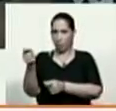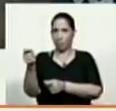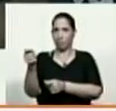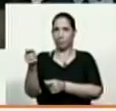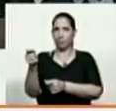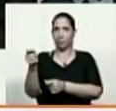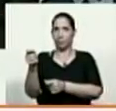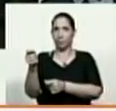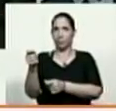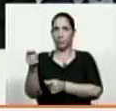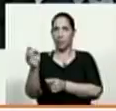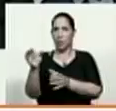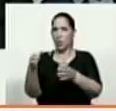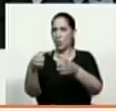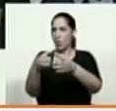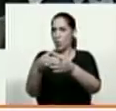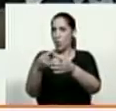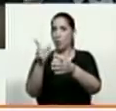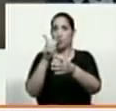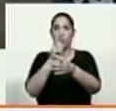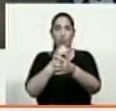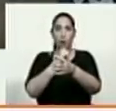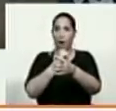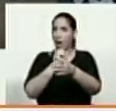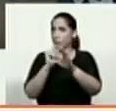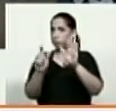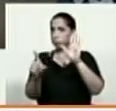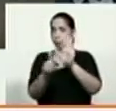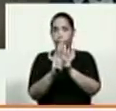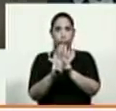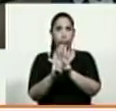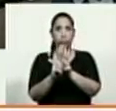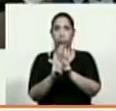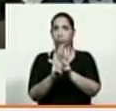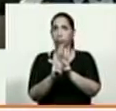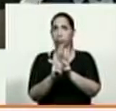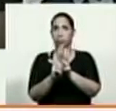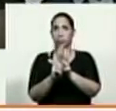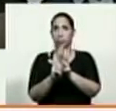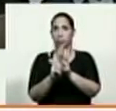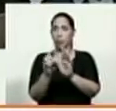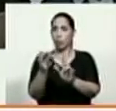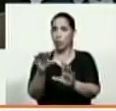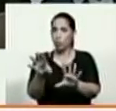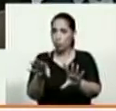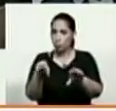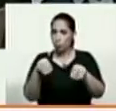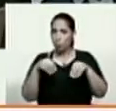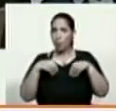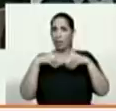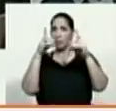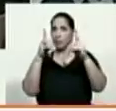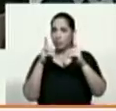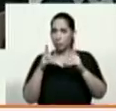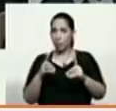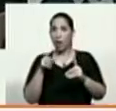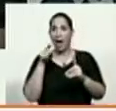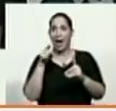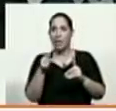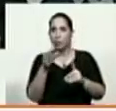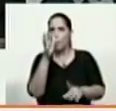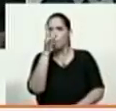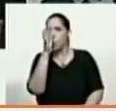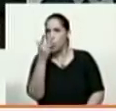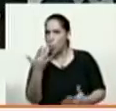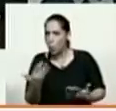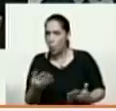por un órgano que no es competente para tomar este tipo de decisiones. Es decir, esto es una burla, esto